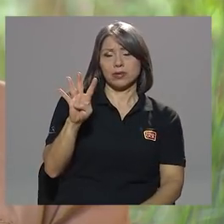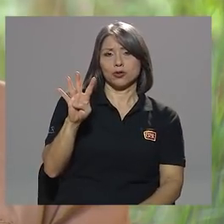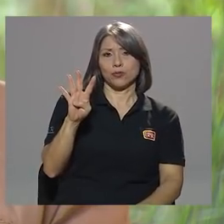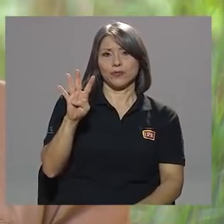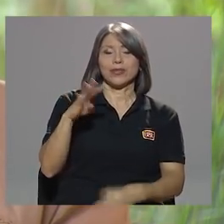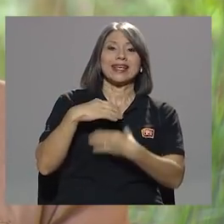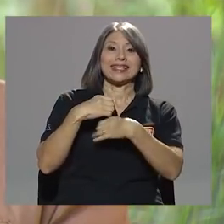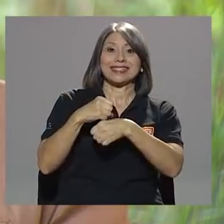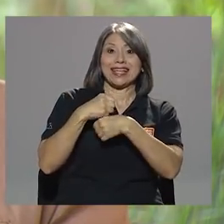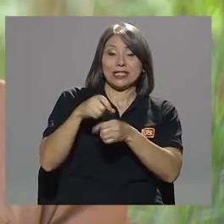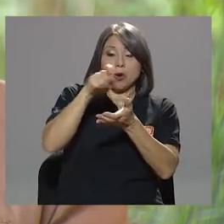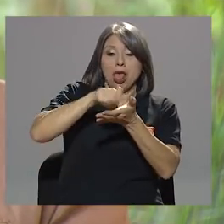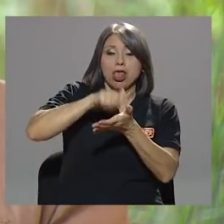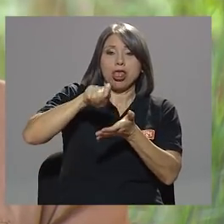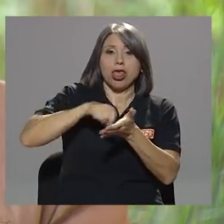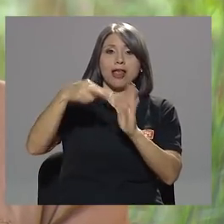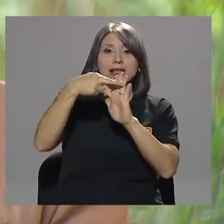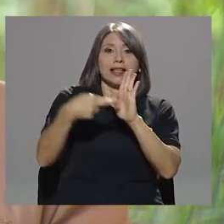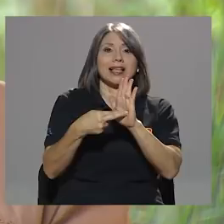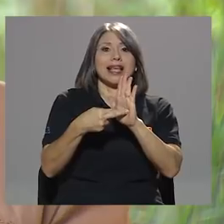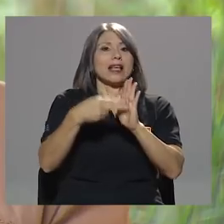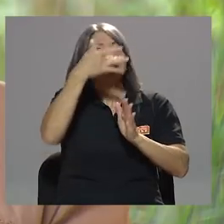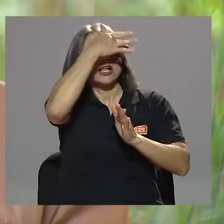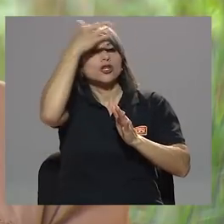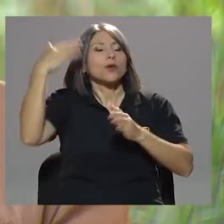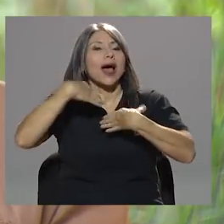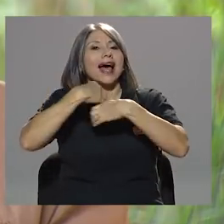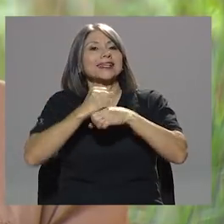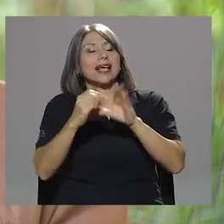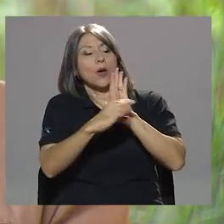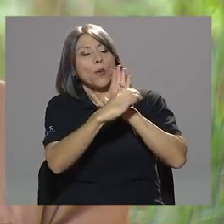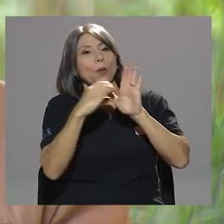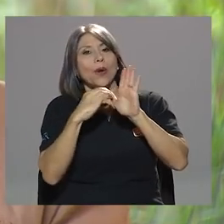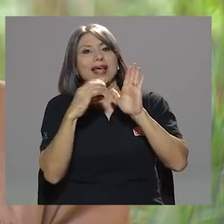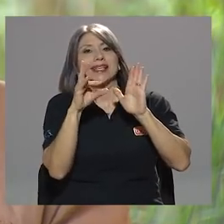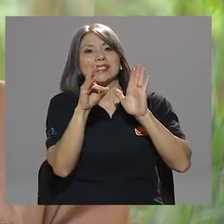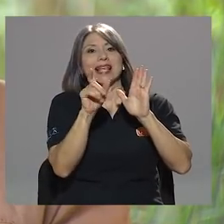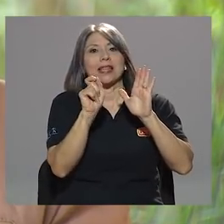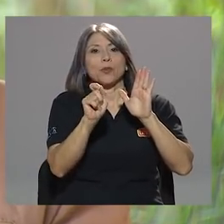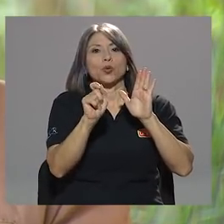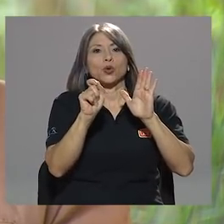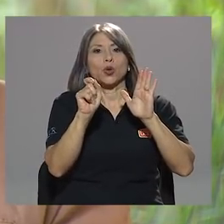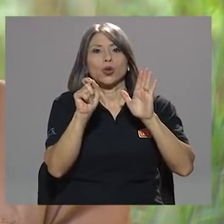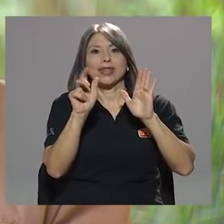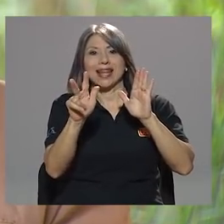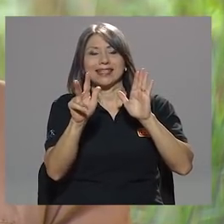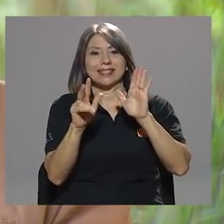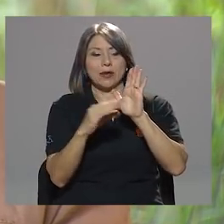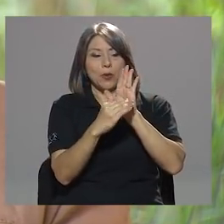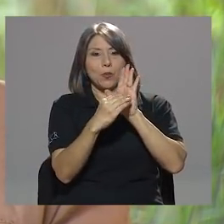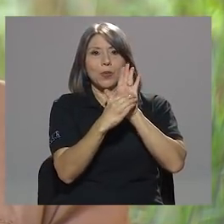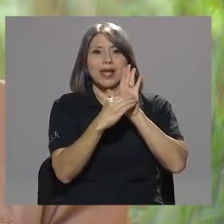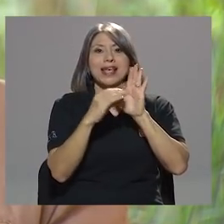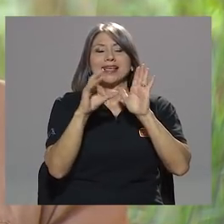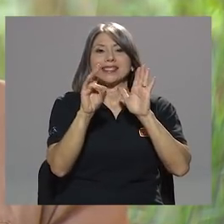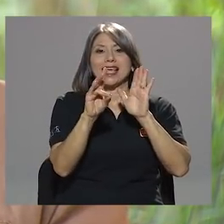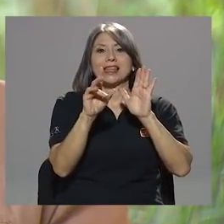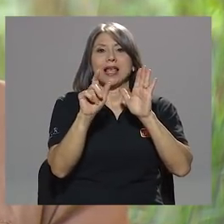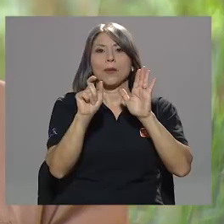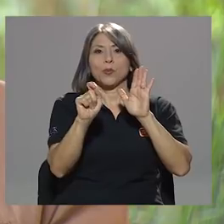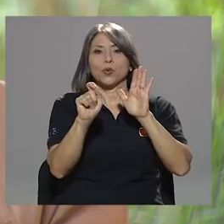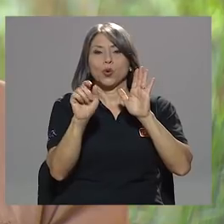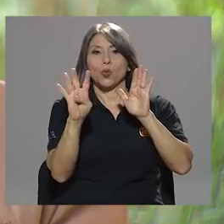se les olvidó hacer el acápite 7.3-7.4 que en ese acápite